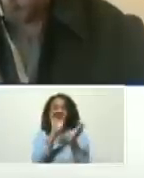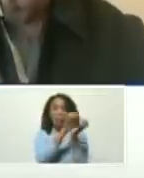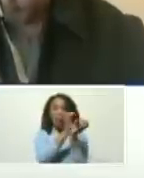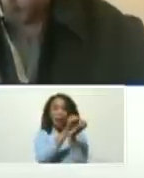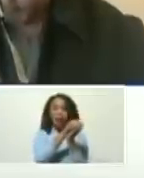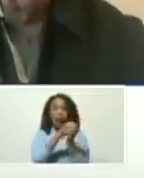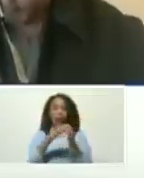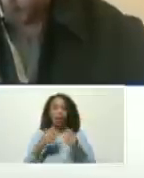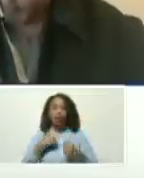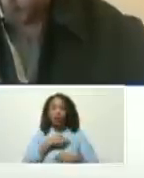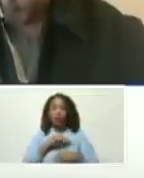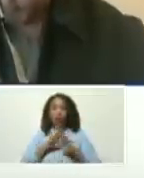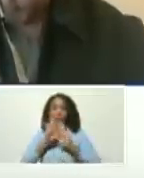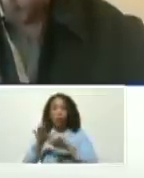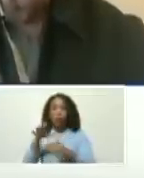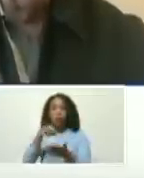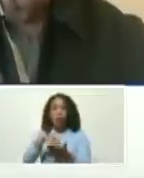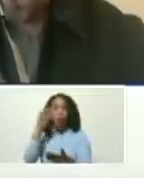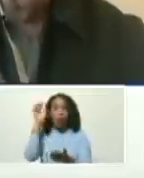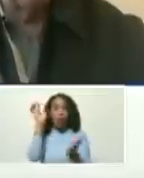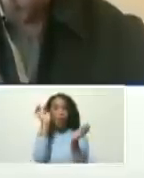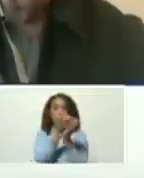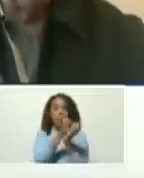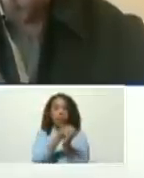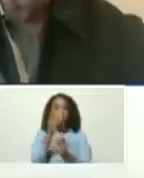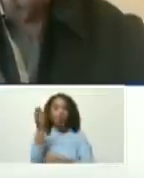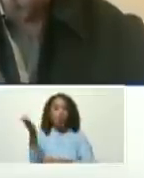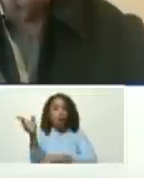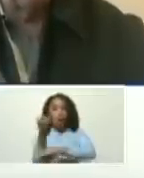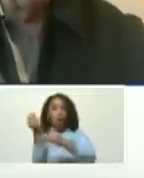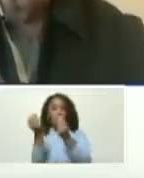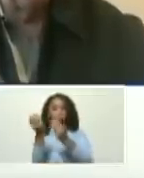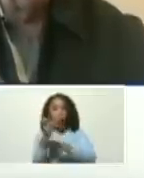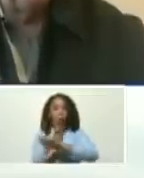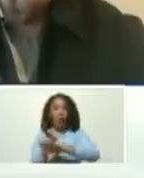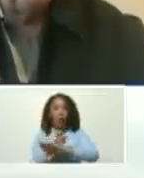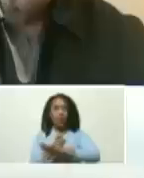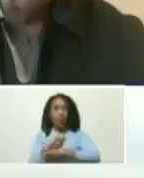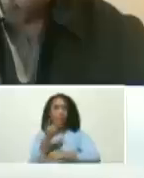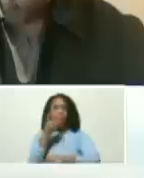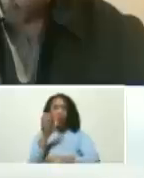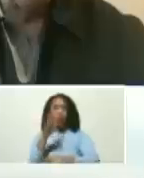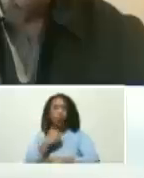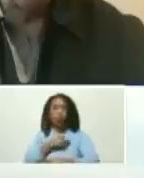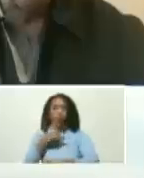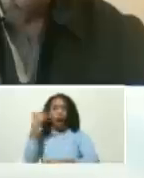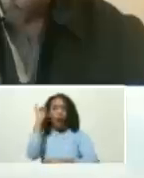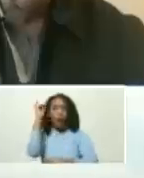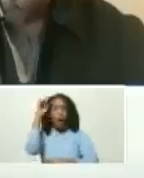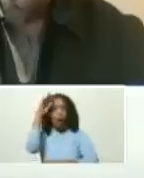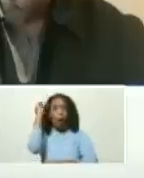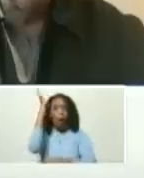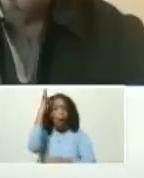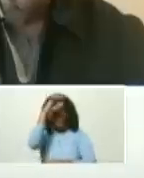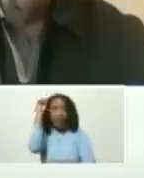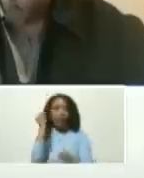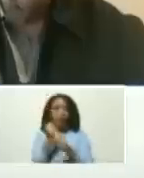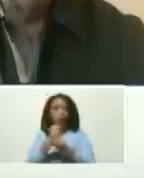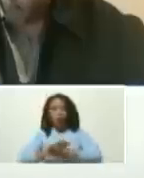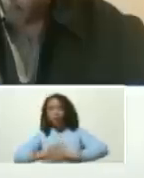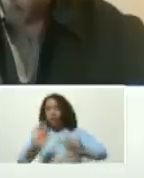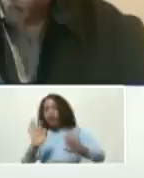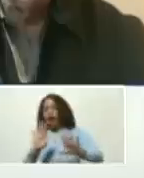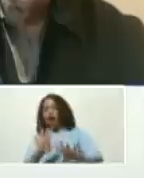el estado nos esparta y usted como gobernador y pronto tenemos la jornada de trabajo que ya conversamos